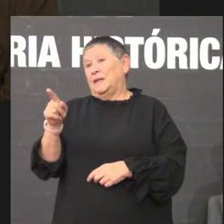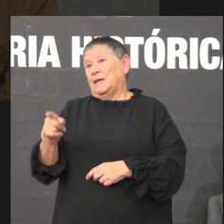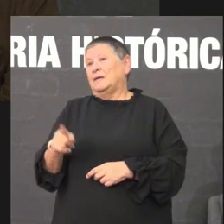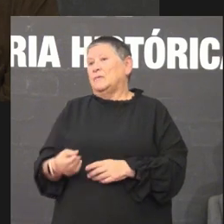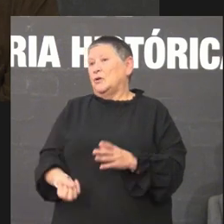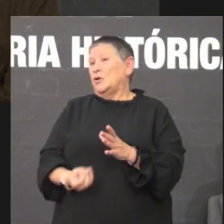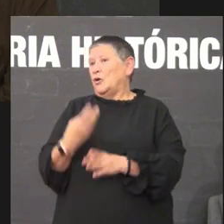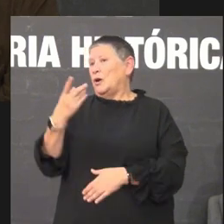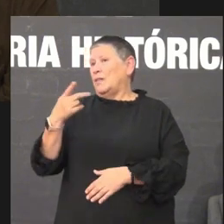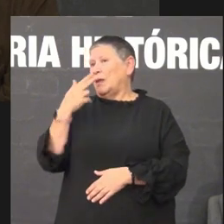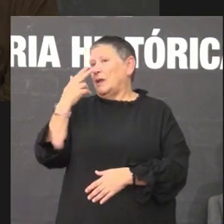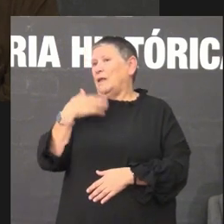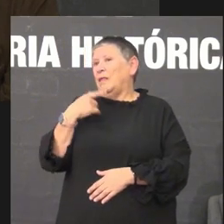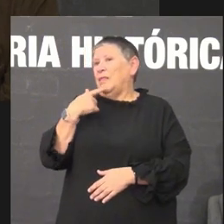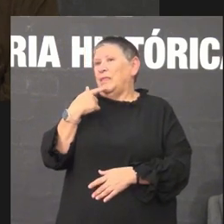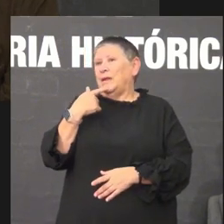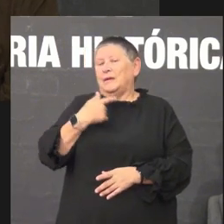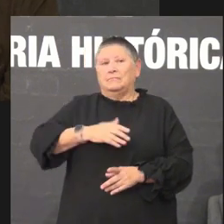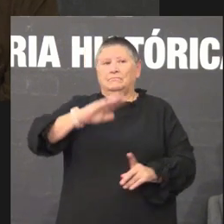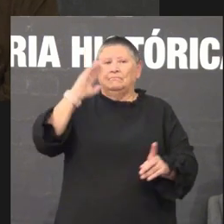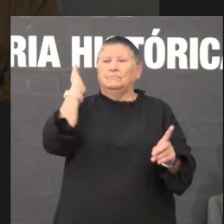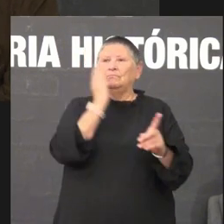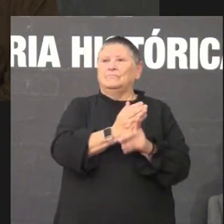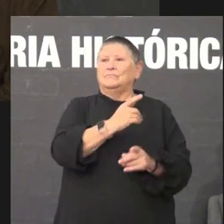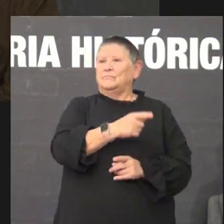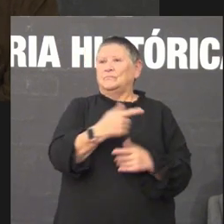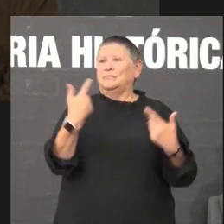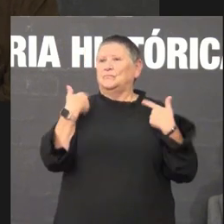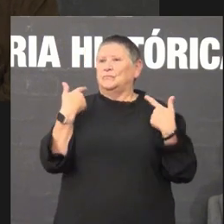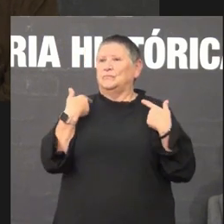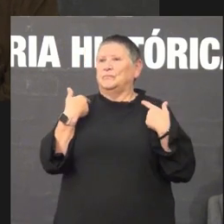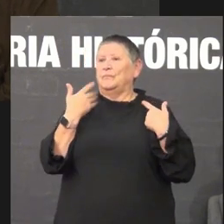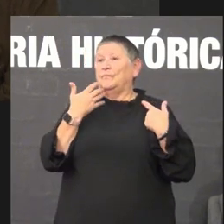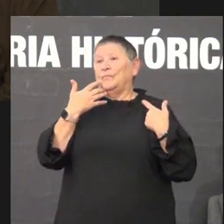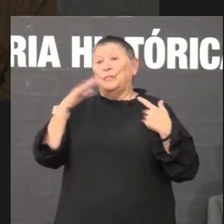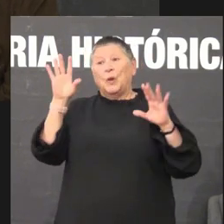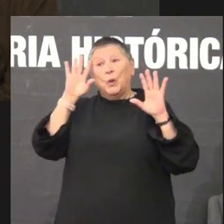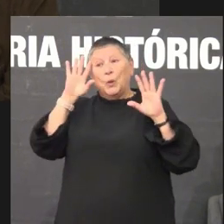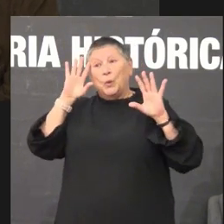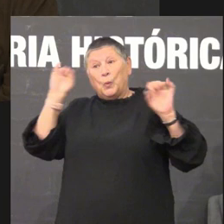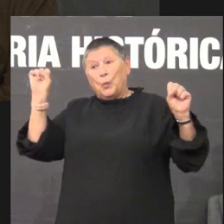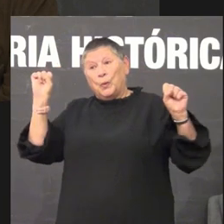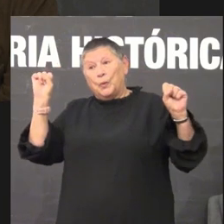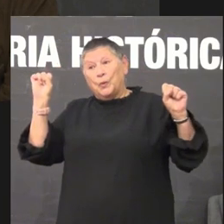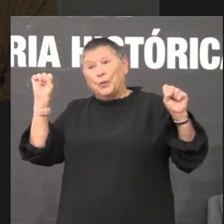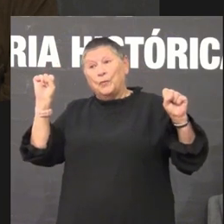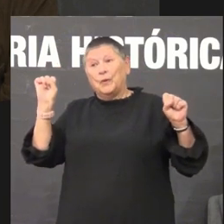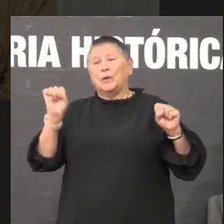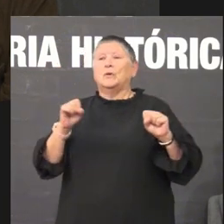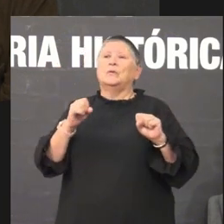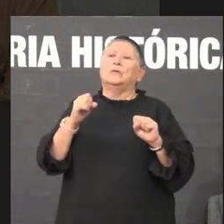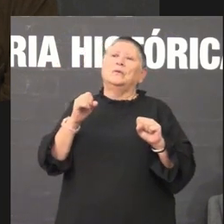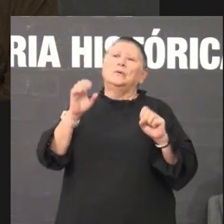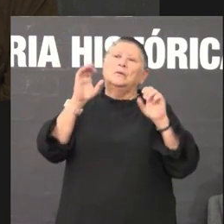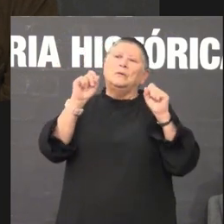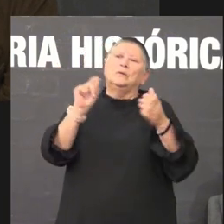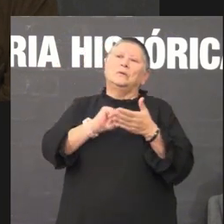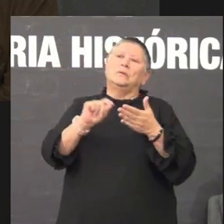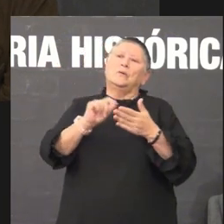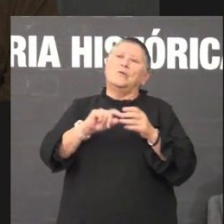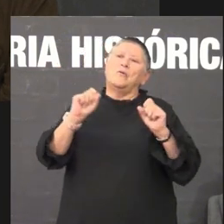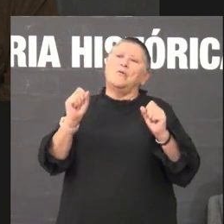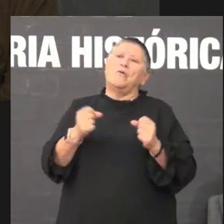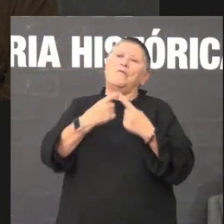esta impunidade que leva a que por exemplo a Guardia Civil o 12 de dezembro do ano pasado publicou un tuit no Twitter oficial